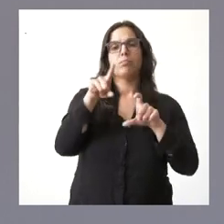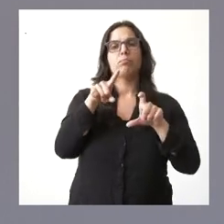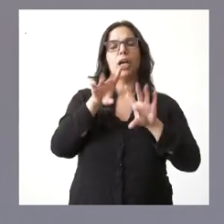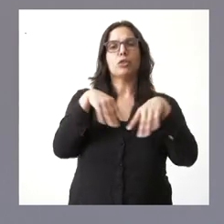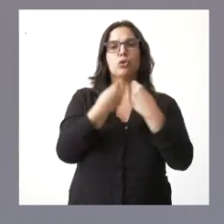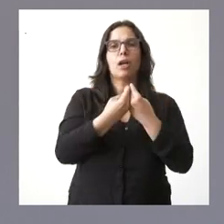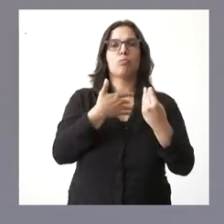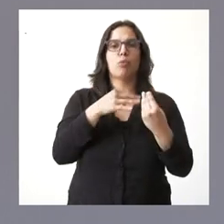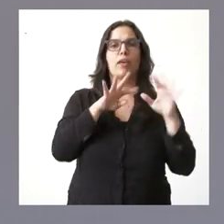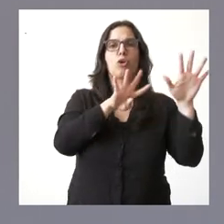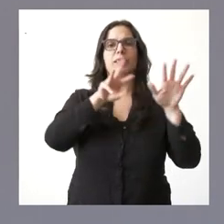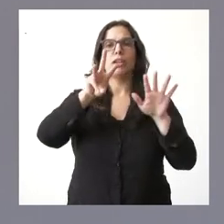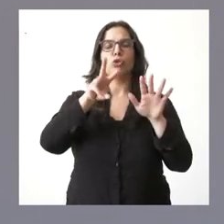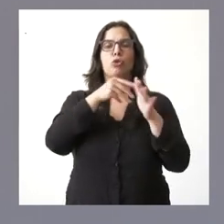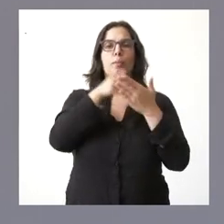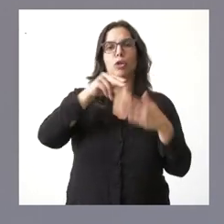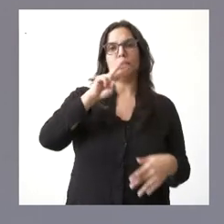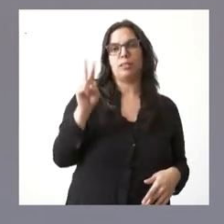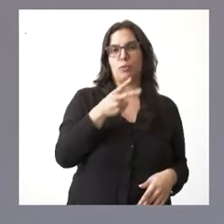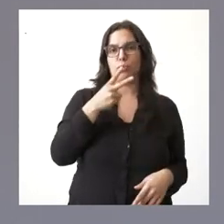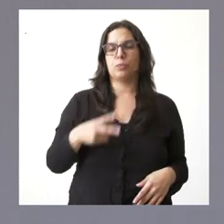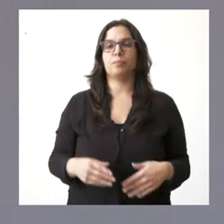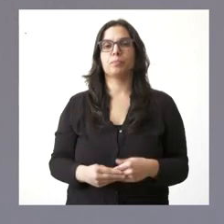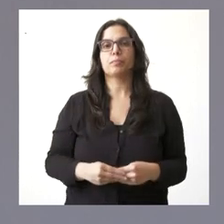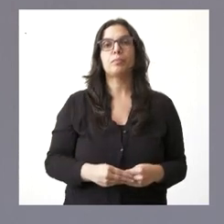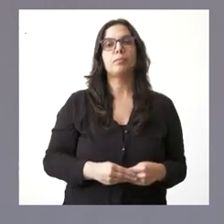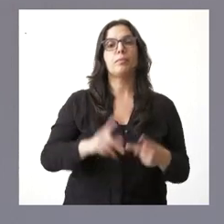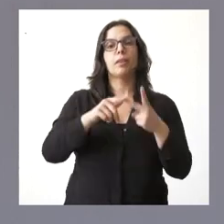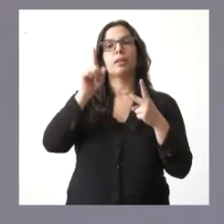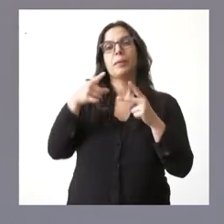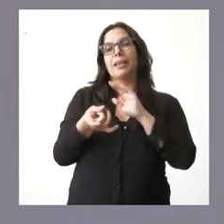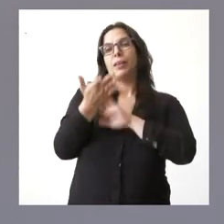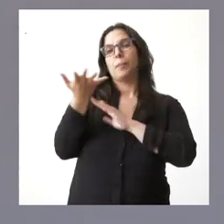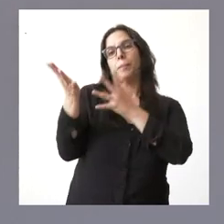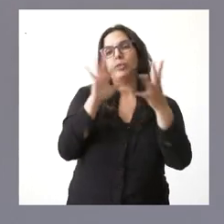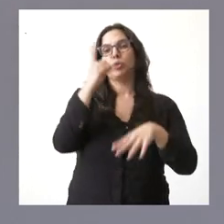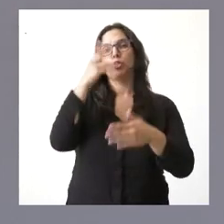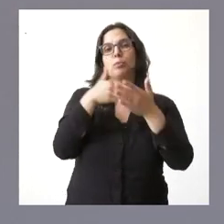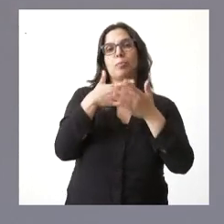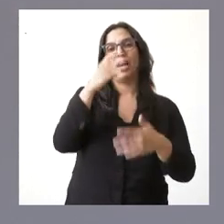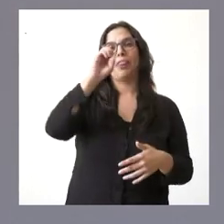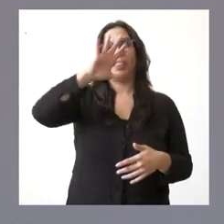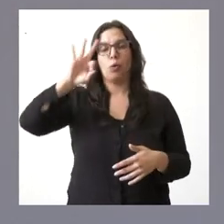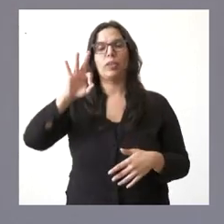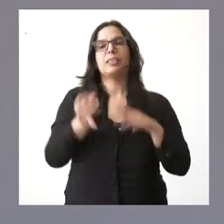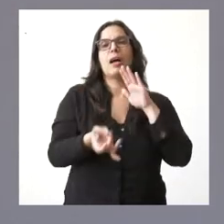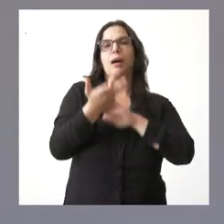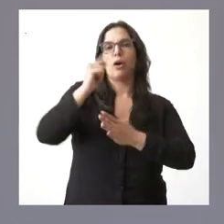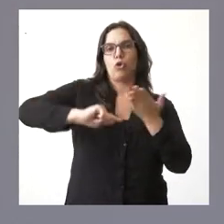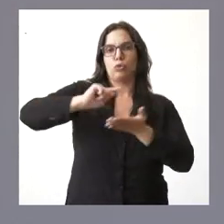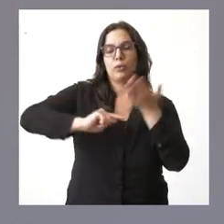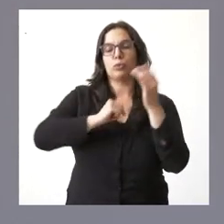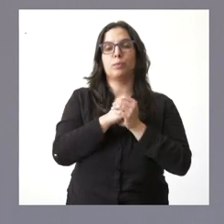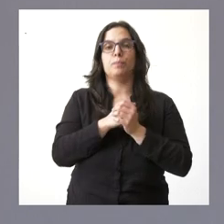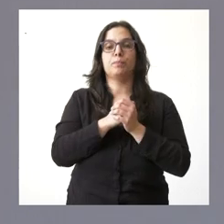total de 98 millones de euros y la creación aproximada calculada de 2.050 puestos de trabajo. Un primer